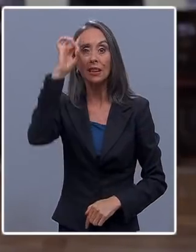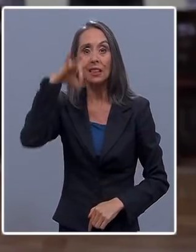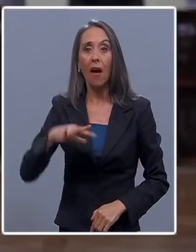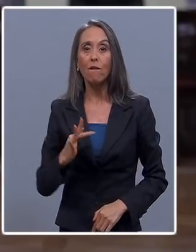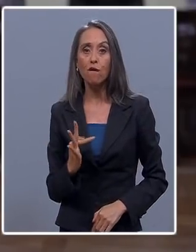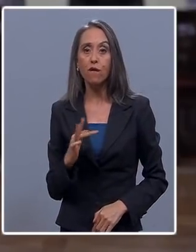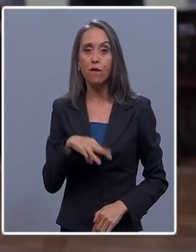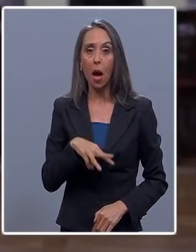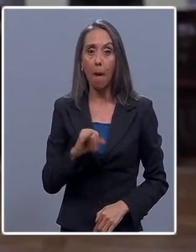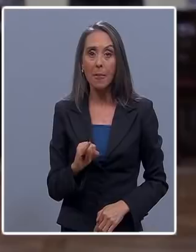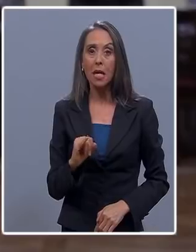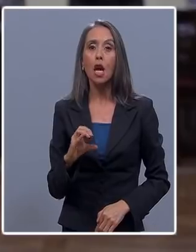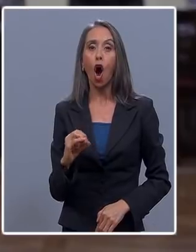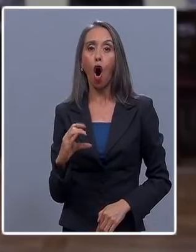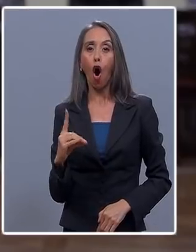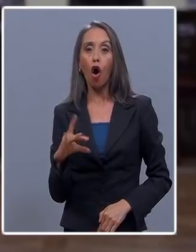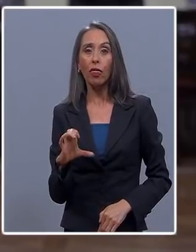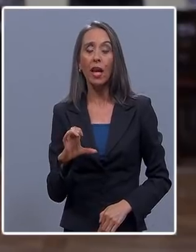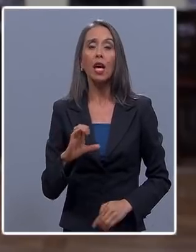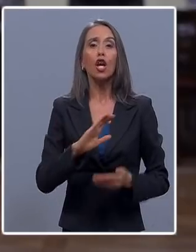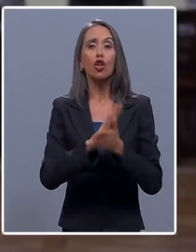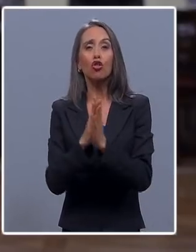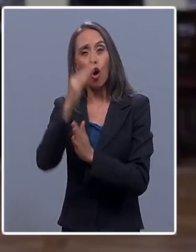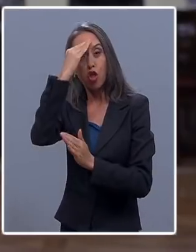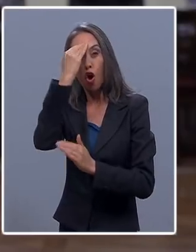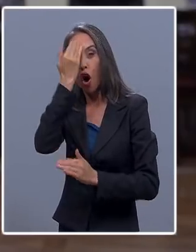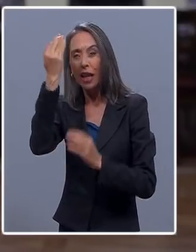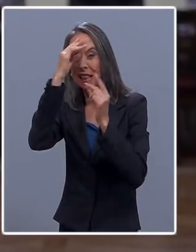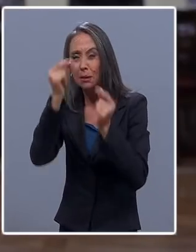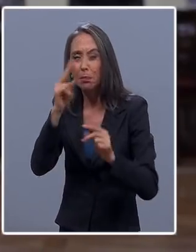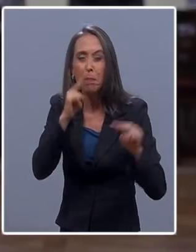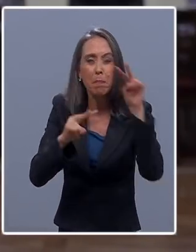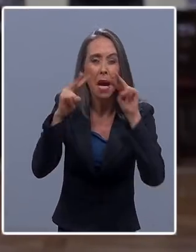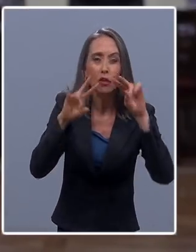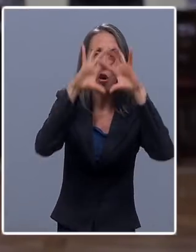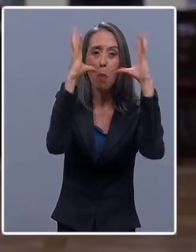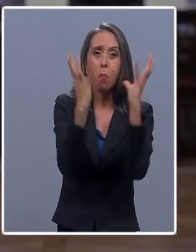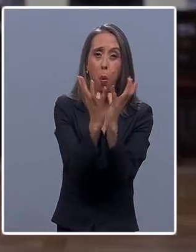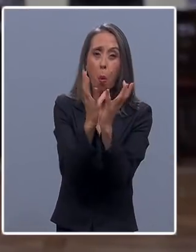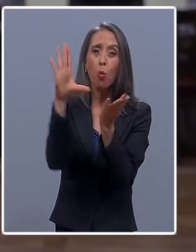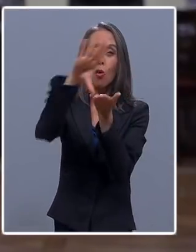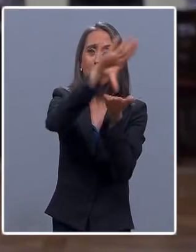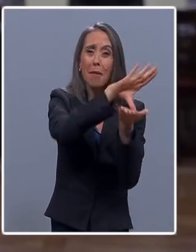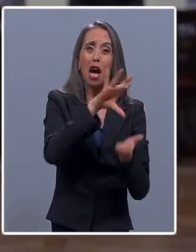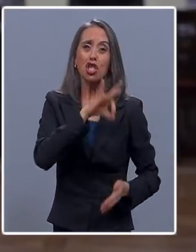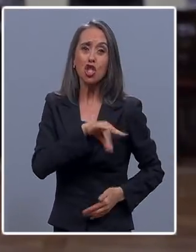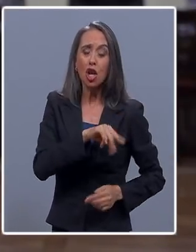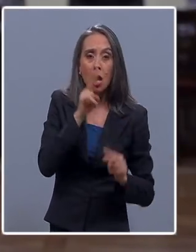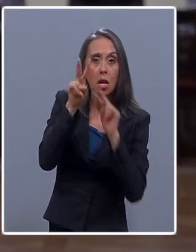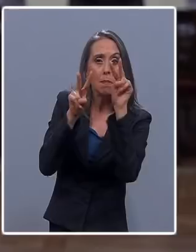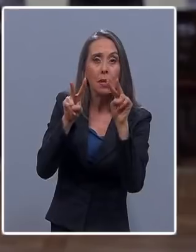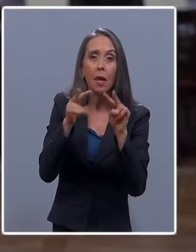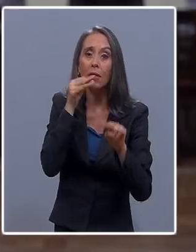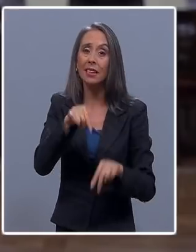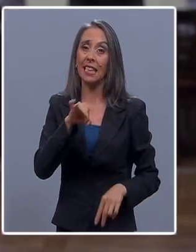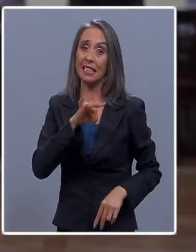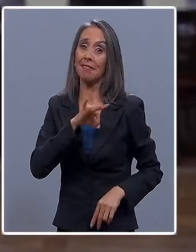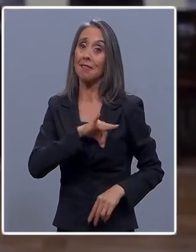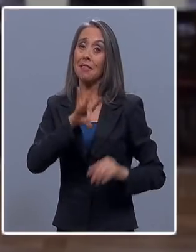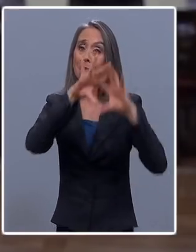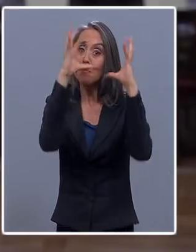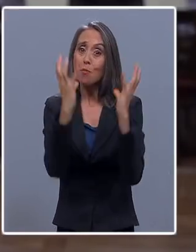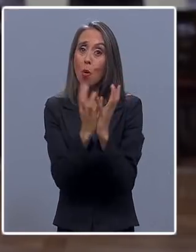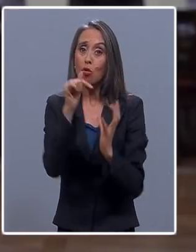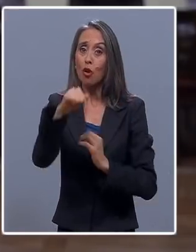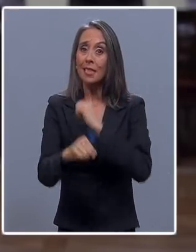Fondo Monetario Internacional, la OECD y casi todos los analistas del mundo y de Chile están anticipando que este año la economía mundial